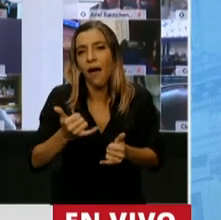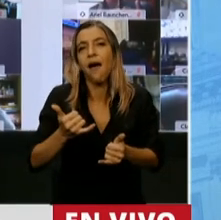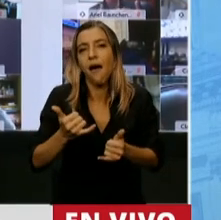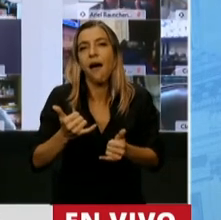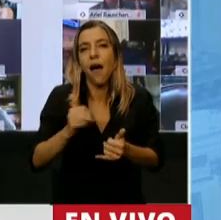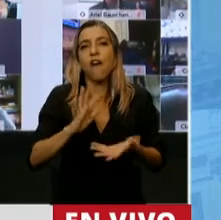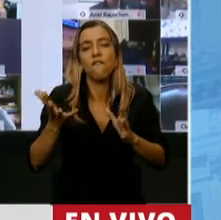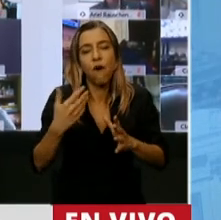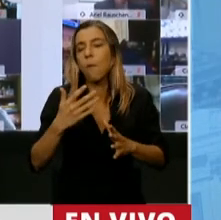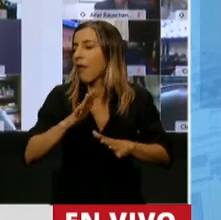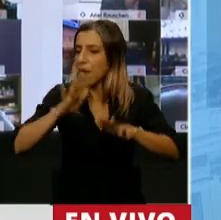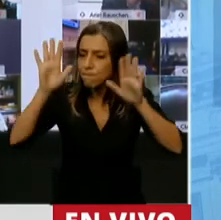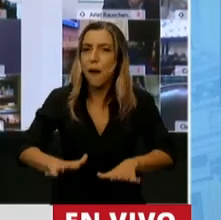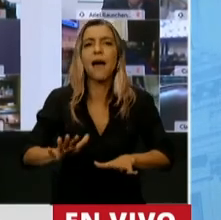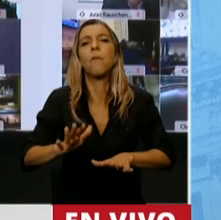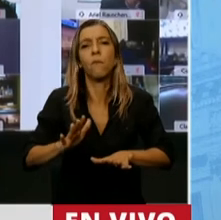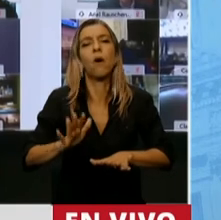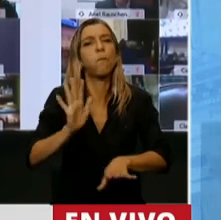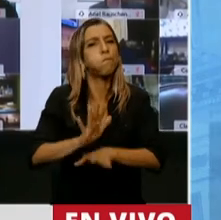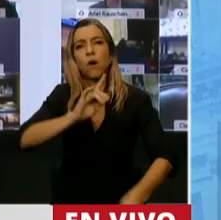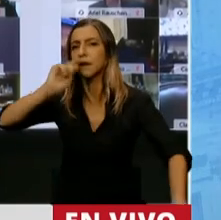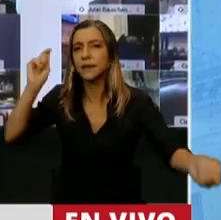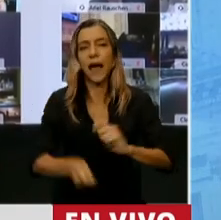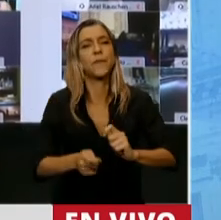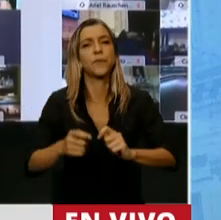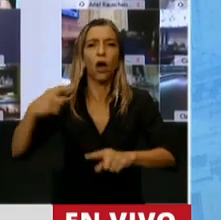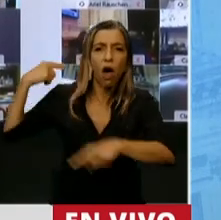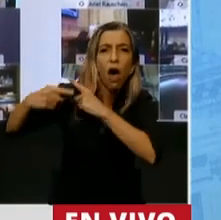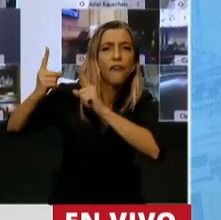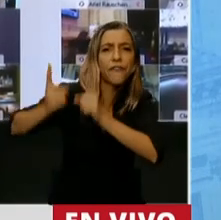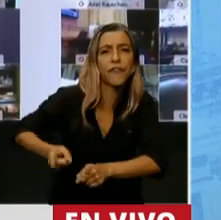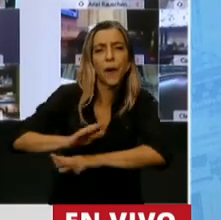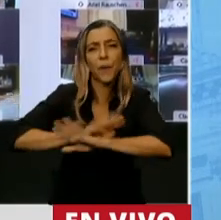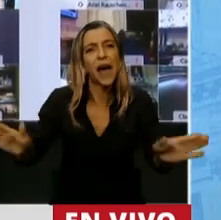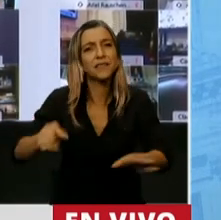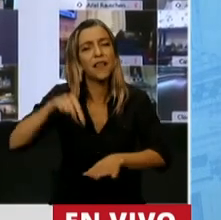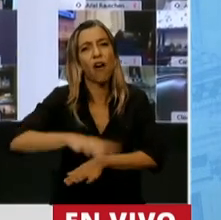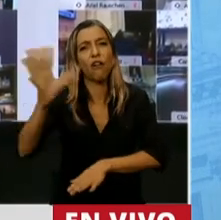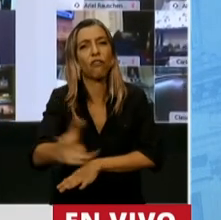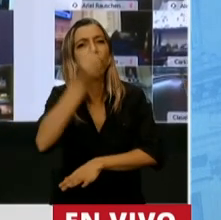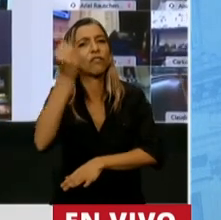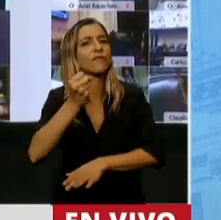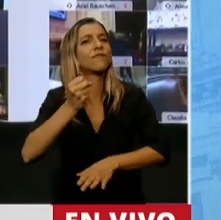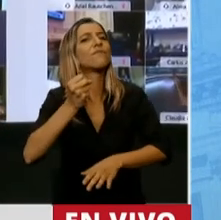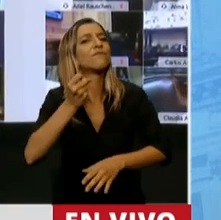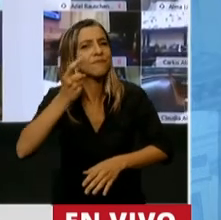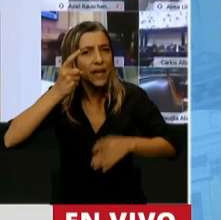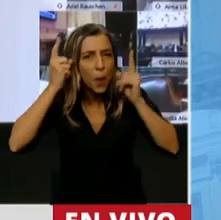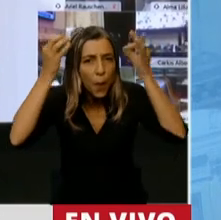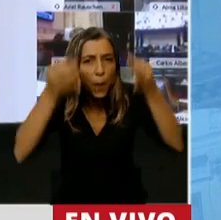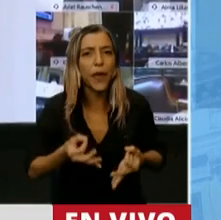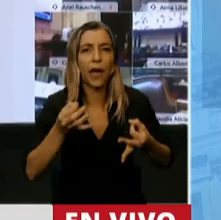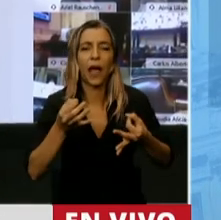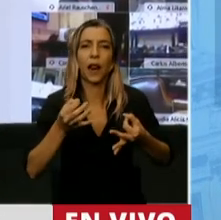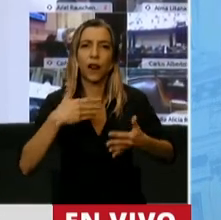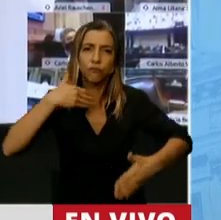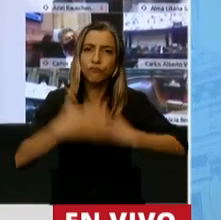para que se avance en terminar con esa herencia y se imponga y se conquiste una verdadera Asamblea Constituyente libre y soberana.